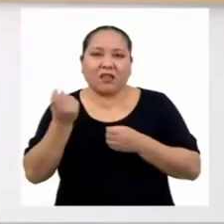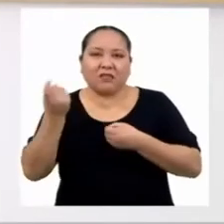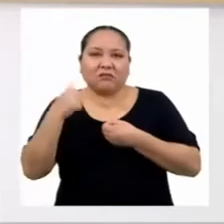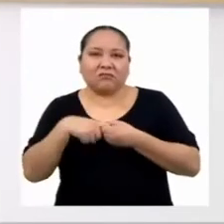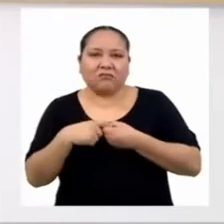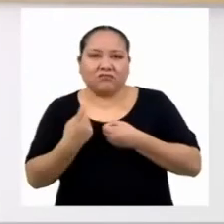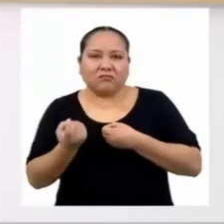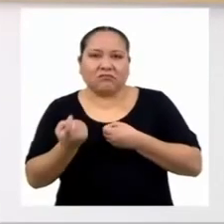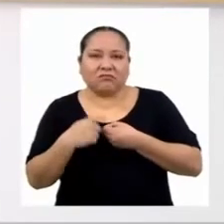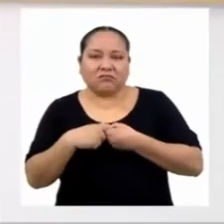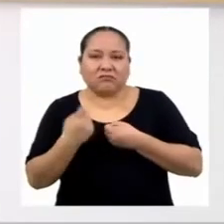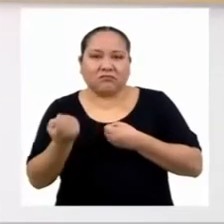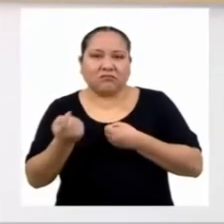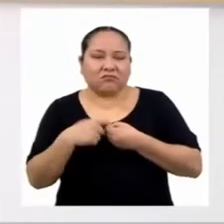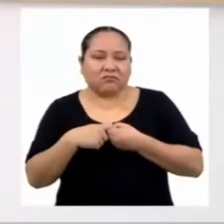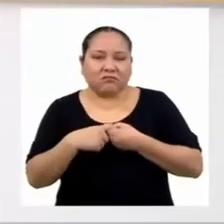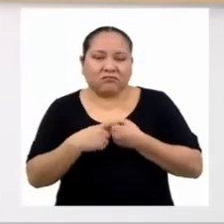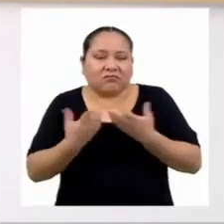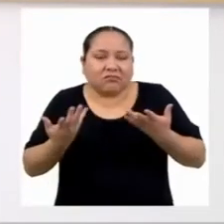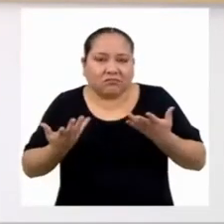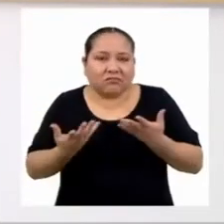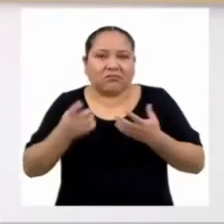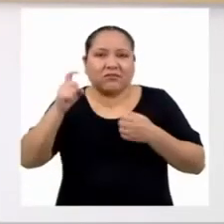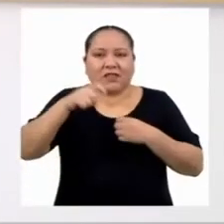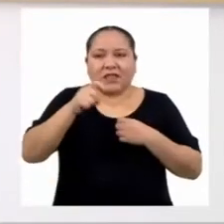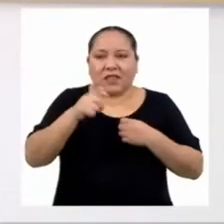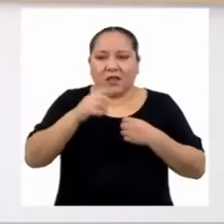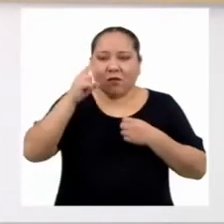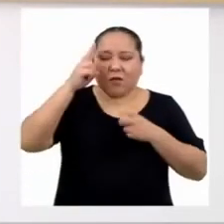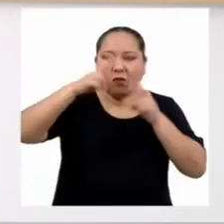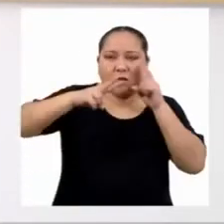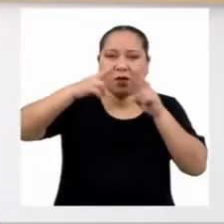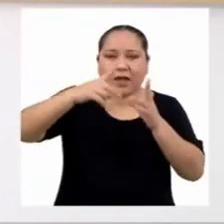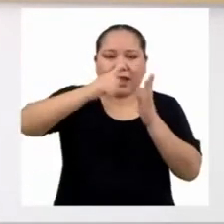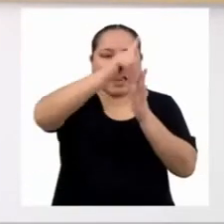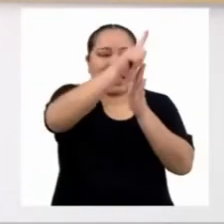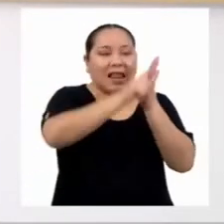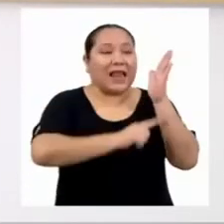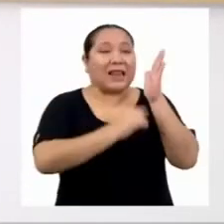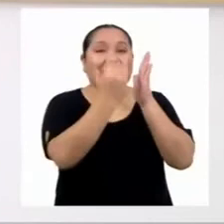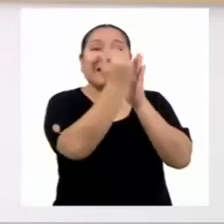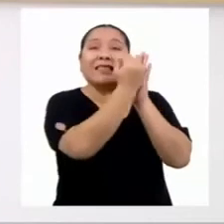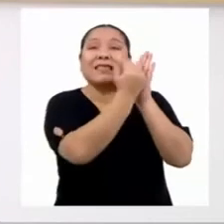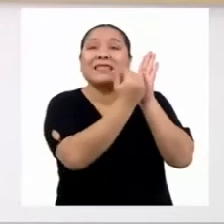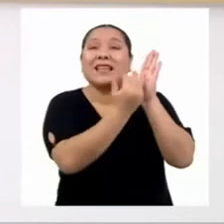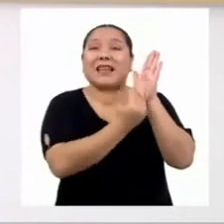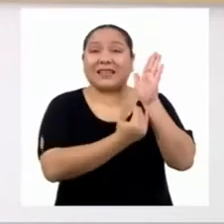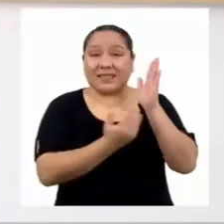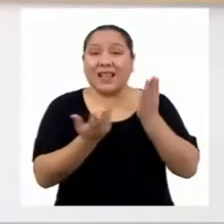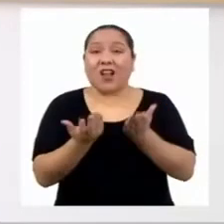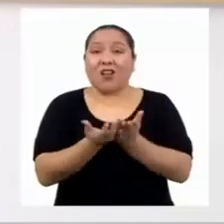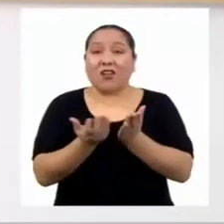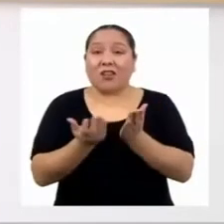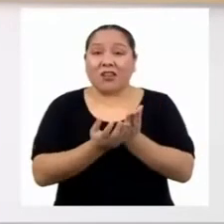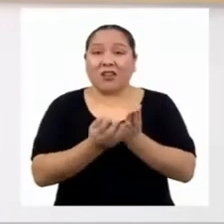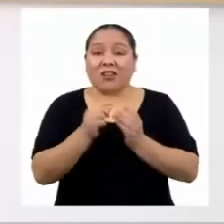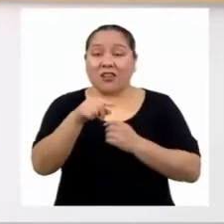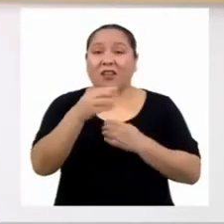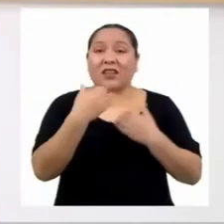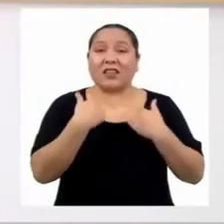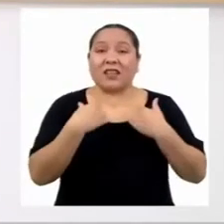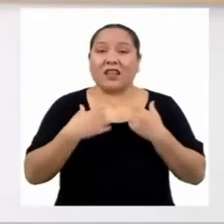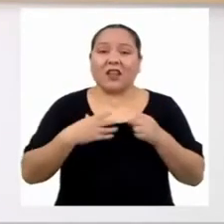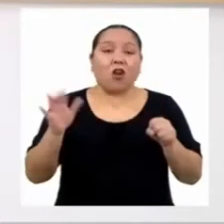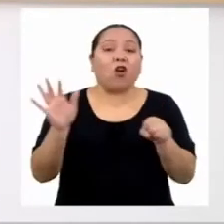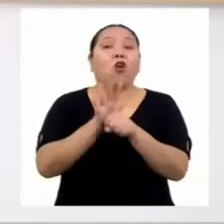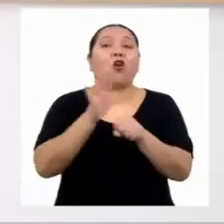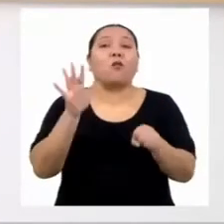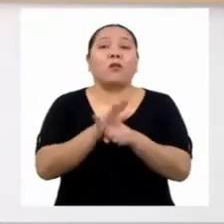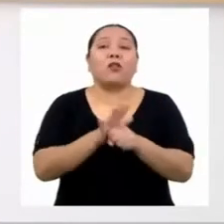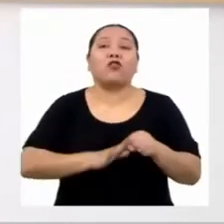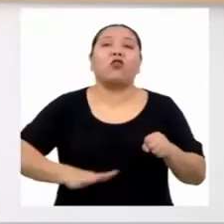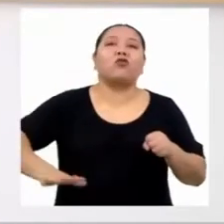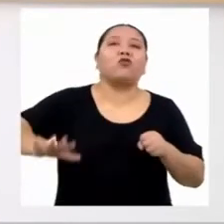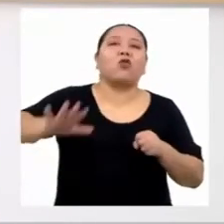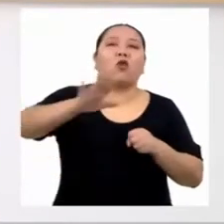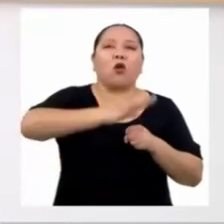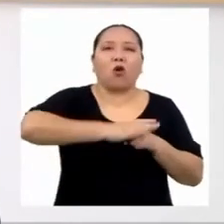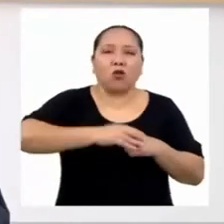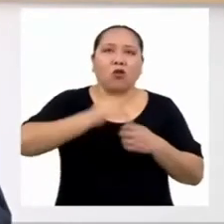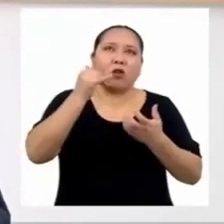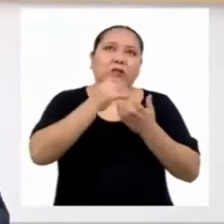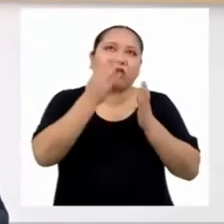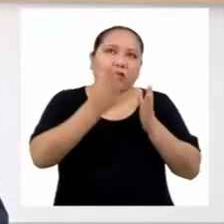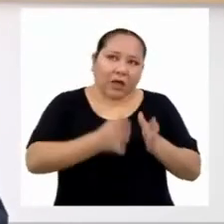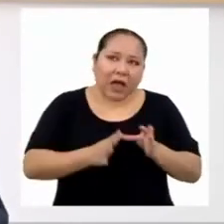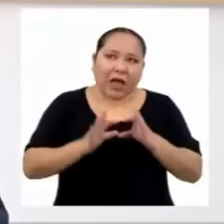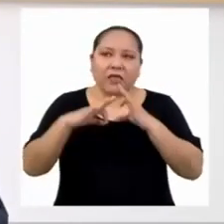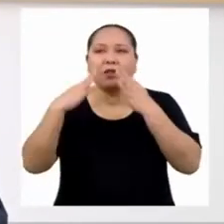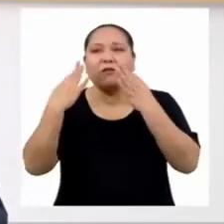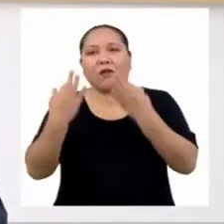la muestra, entonces recurriremos a la base de datos de la institución educativa que cuenta con la cantidad total de estudiantes, familias y